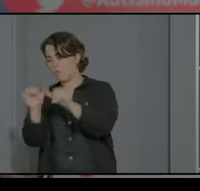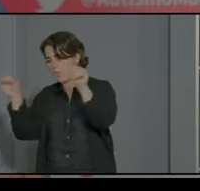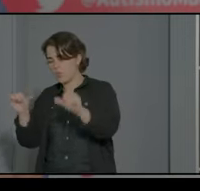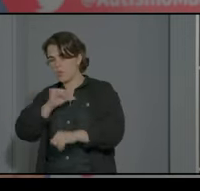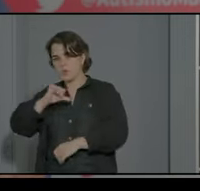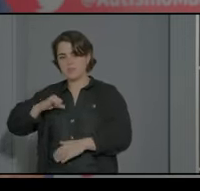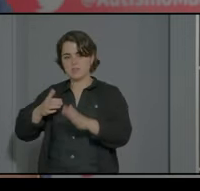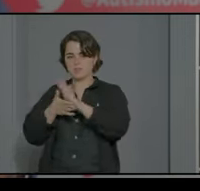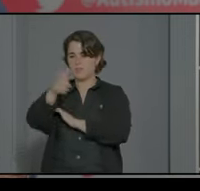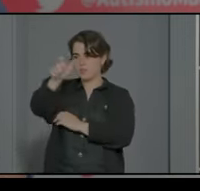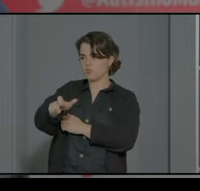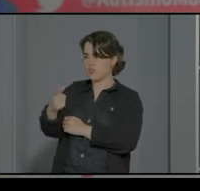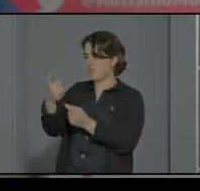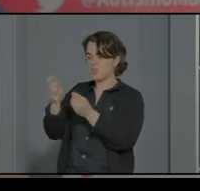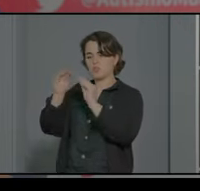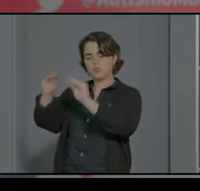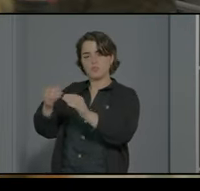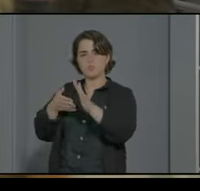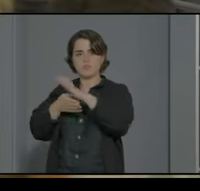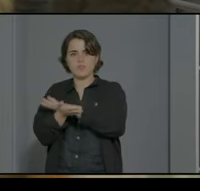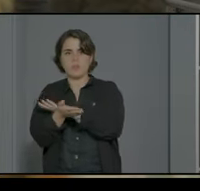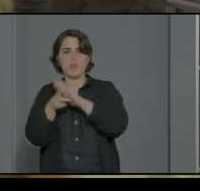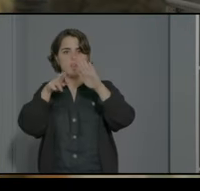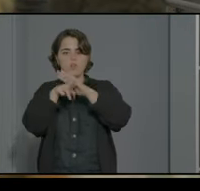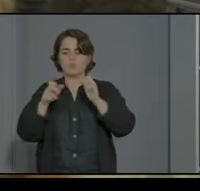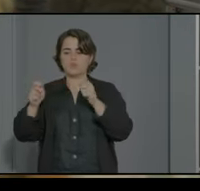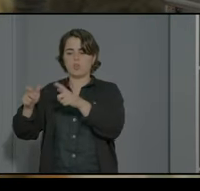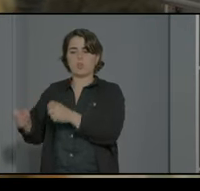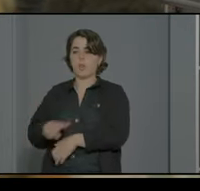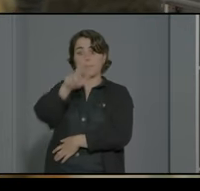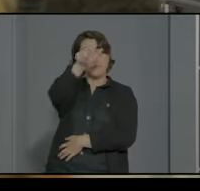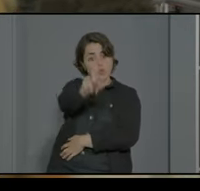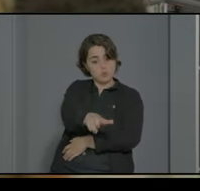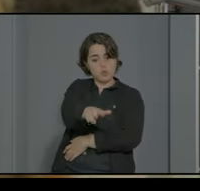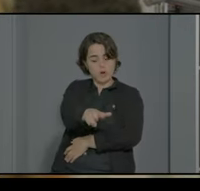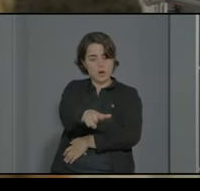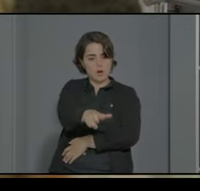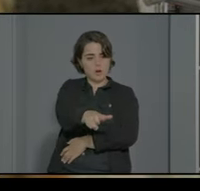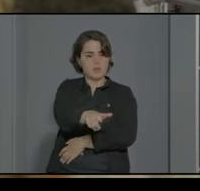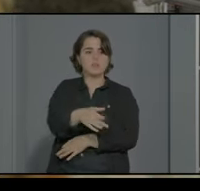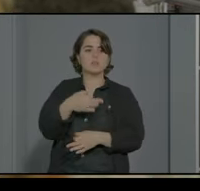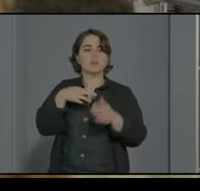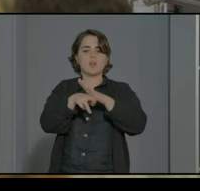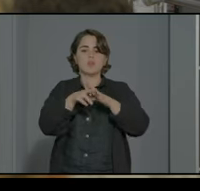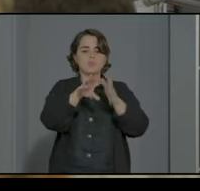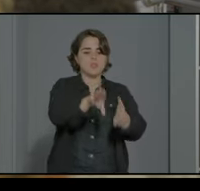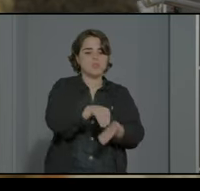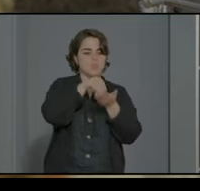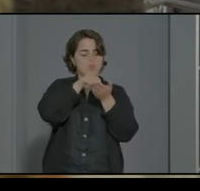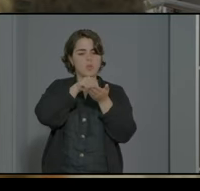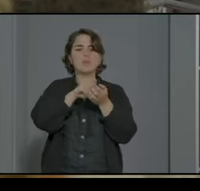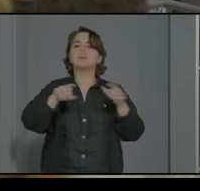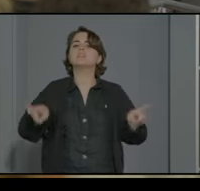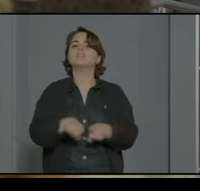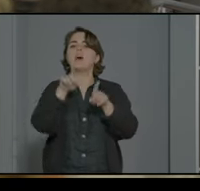se valoran las necesidades de la persona y se le asunan recursos a la persona y la persona arrastra los recursos independientemente del